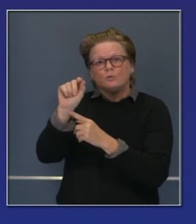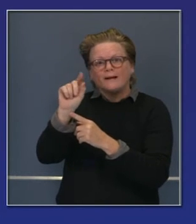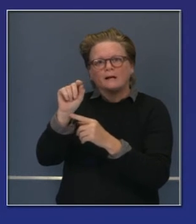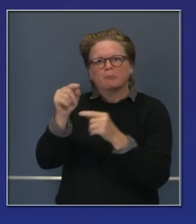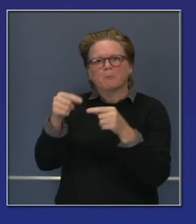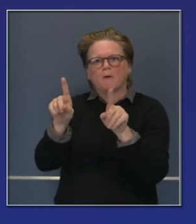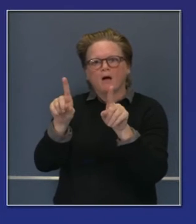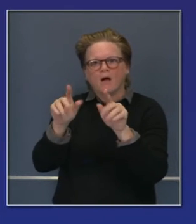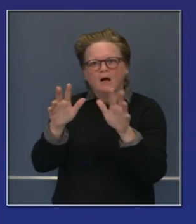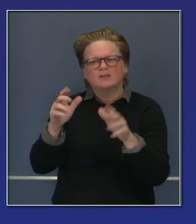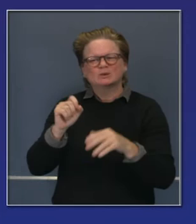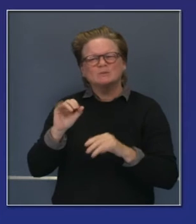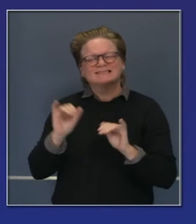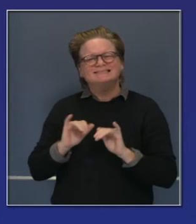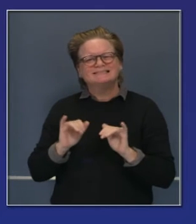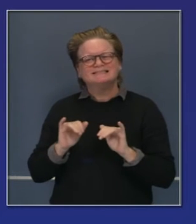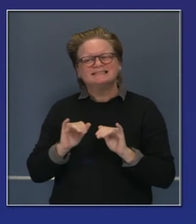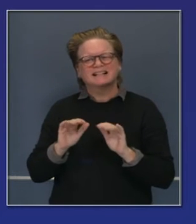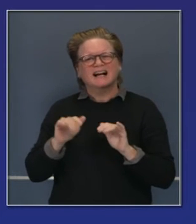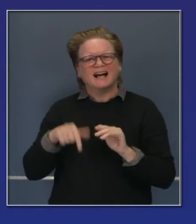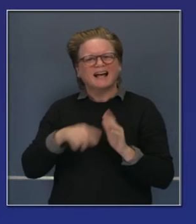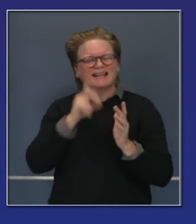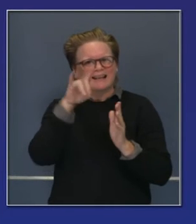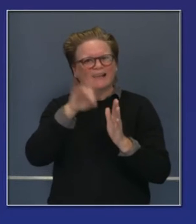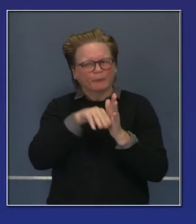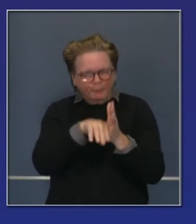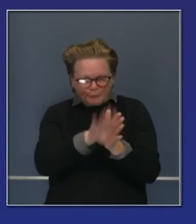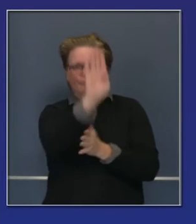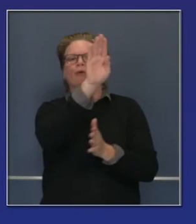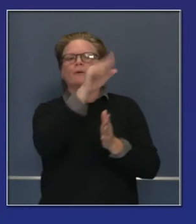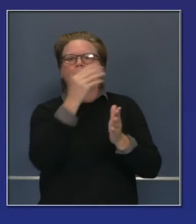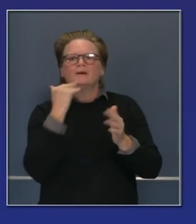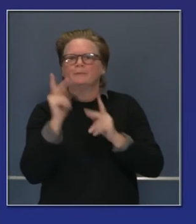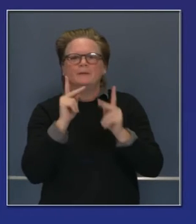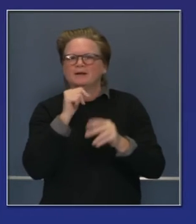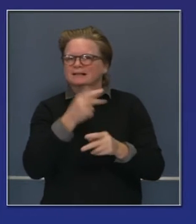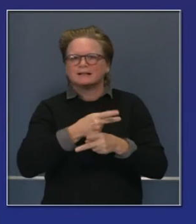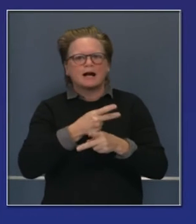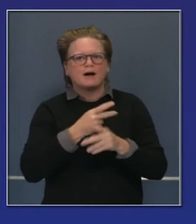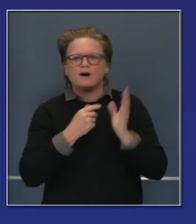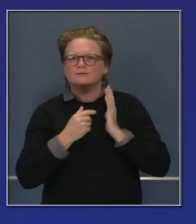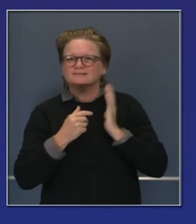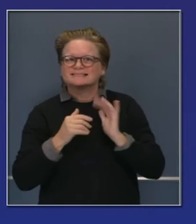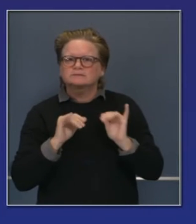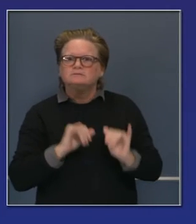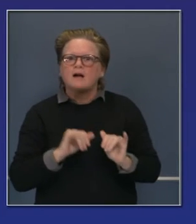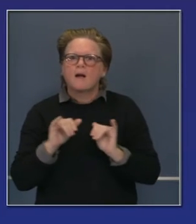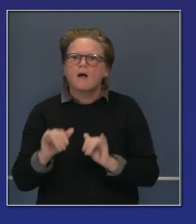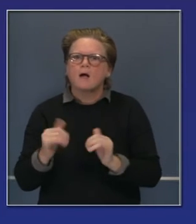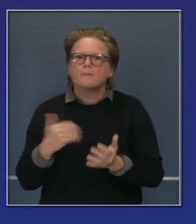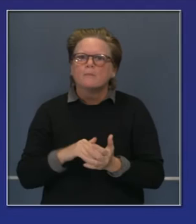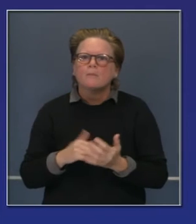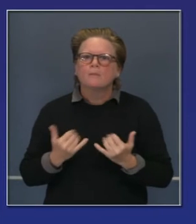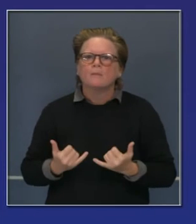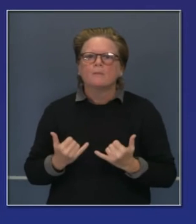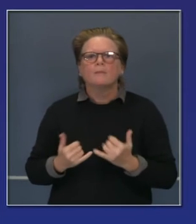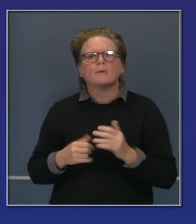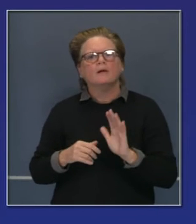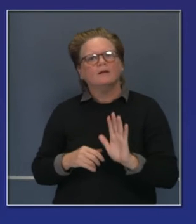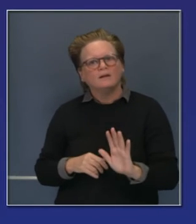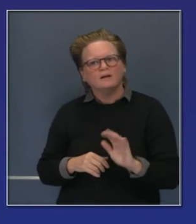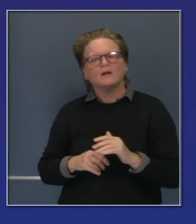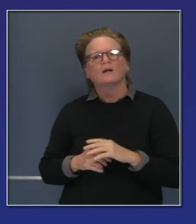la segunda ola a finales del 18, 1918, y luego el pico hasta el 19.